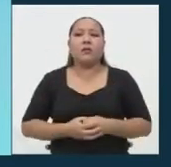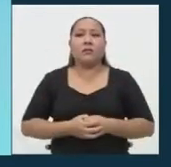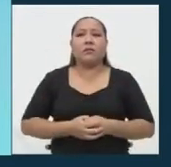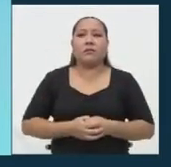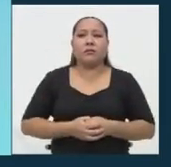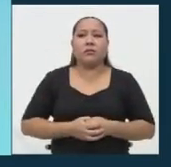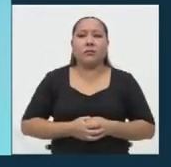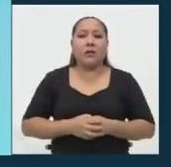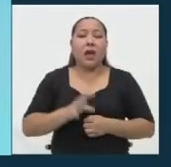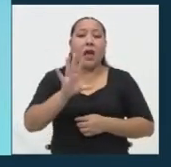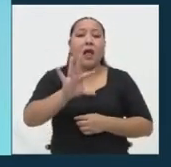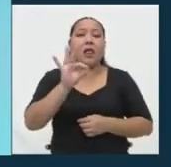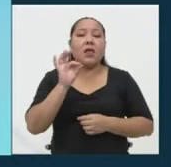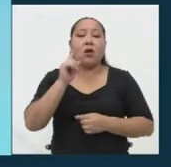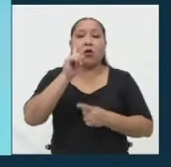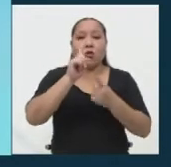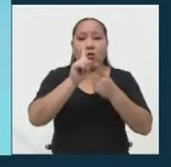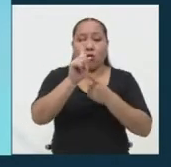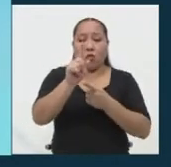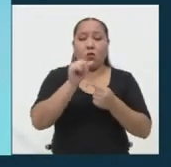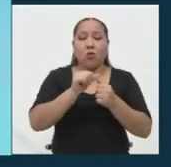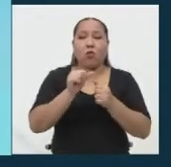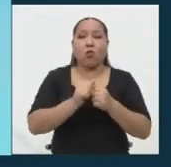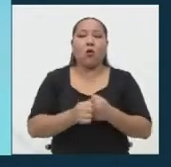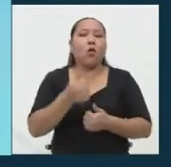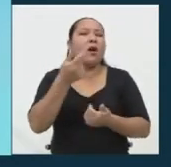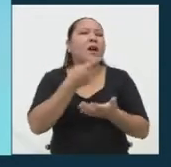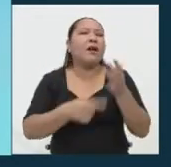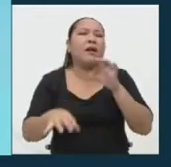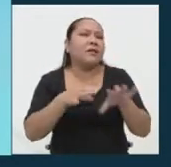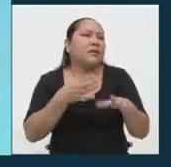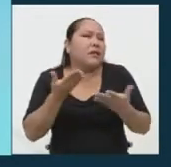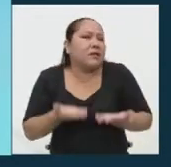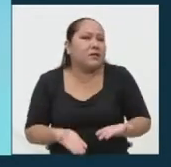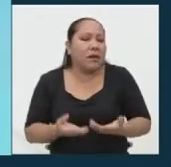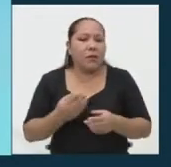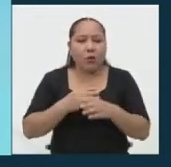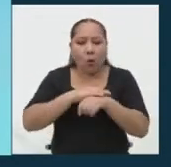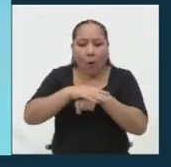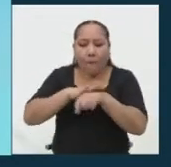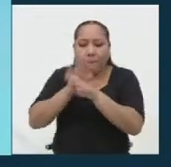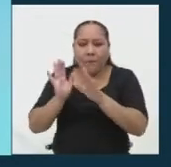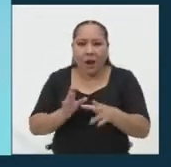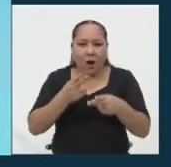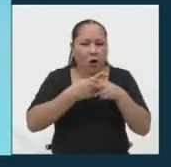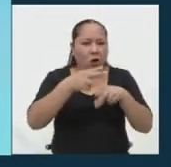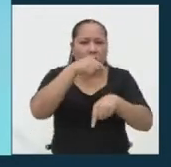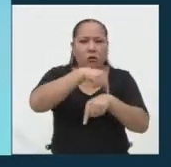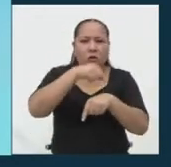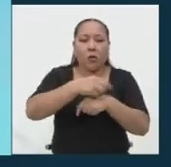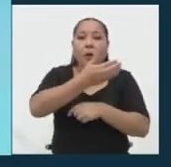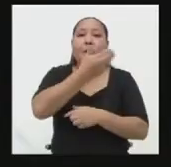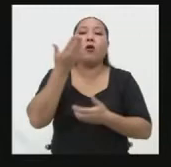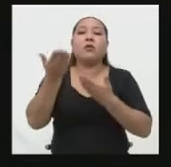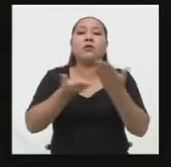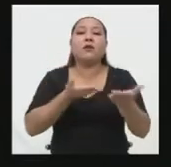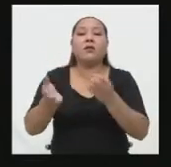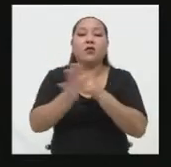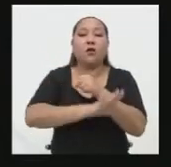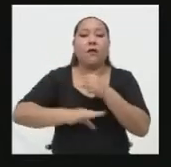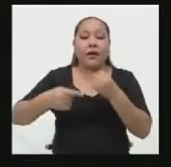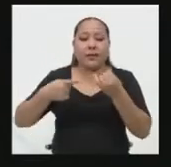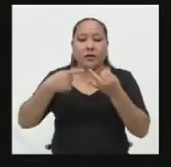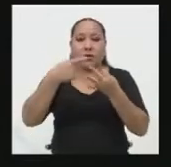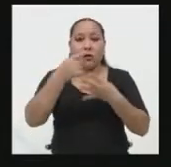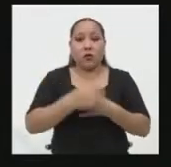La 1. La 1. ¿Qué acciones debe contemplar un plan de corto plazo para mejorar los servicios básicos? Tiene